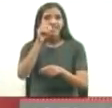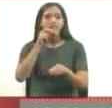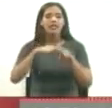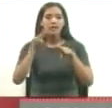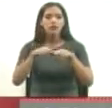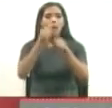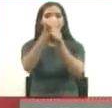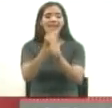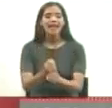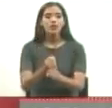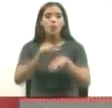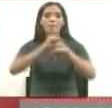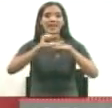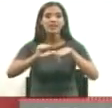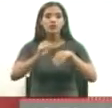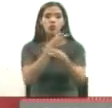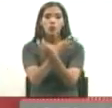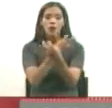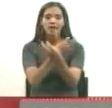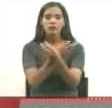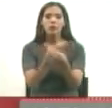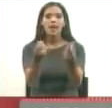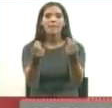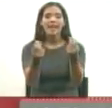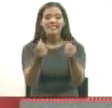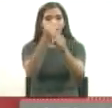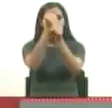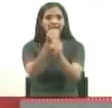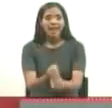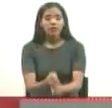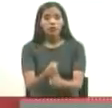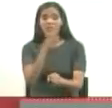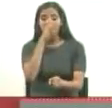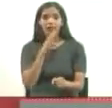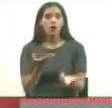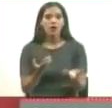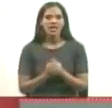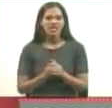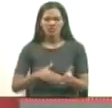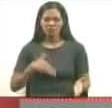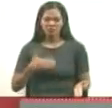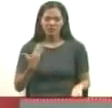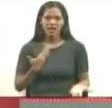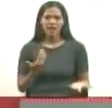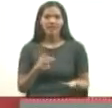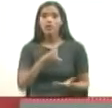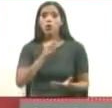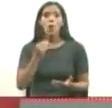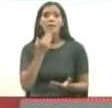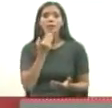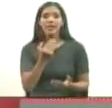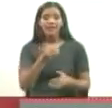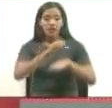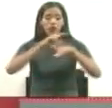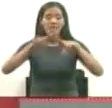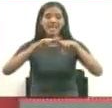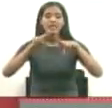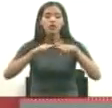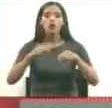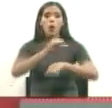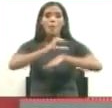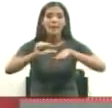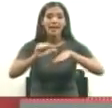médula con la plata ya en el banco. Y los miserables no permiten que los niños los operen. Ya se murió un niño.